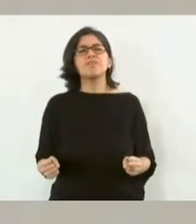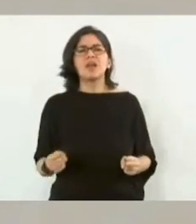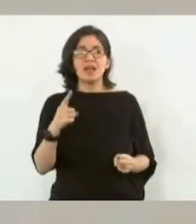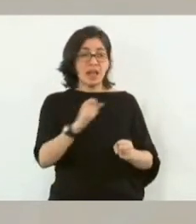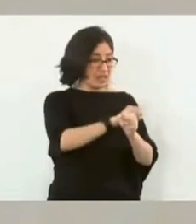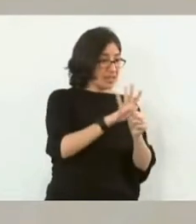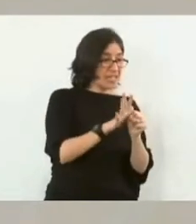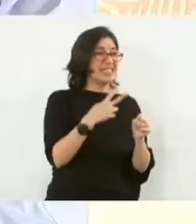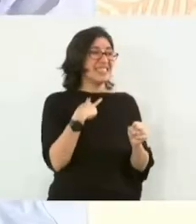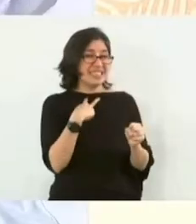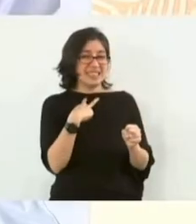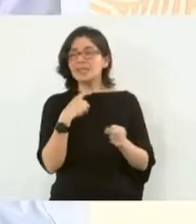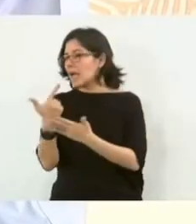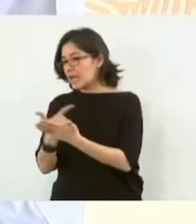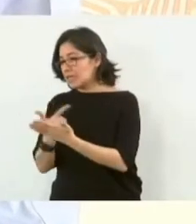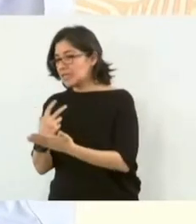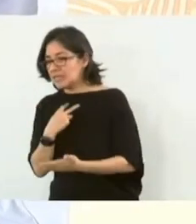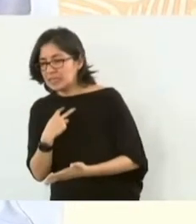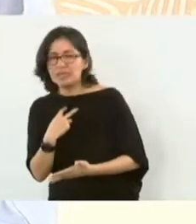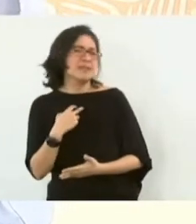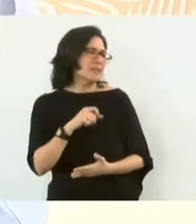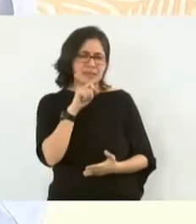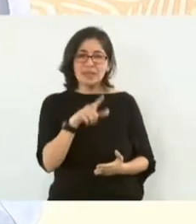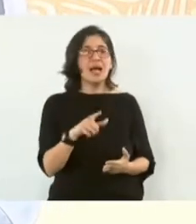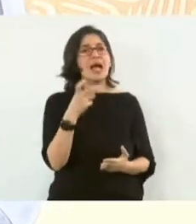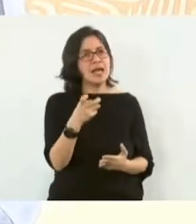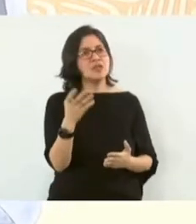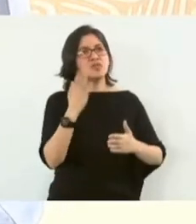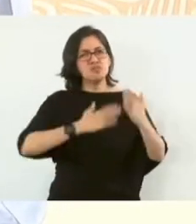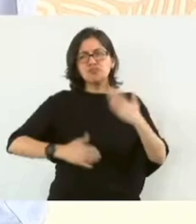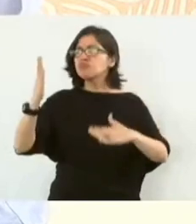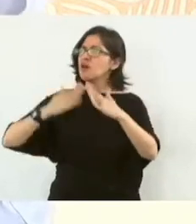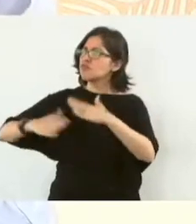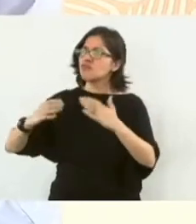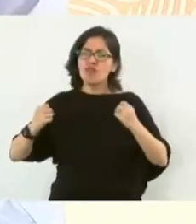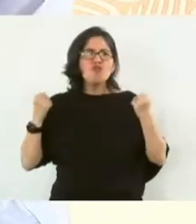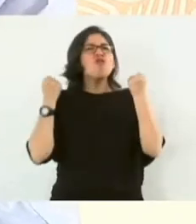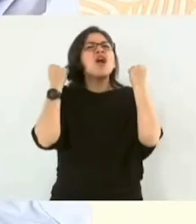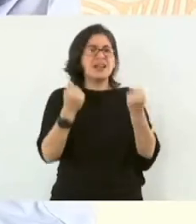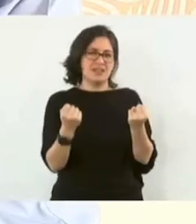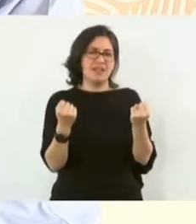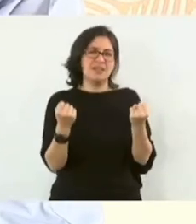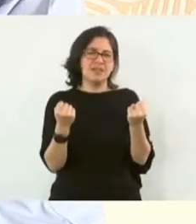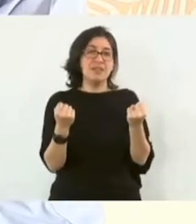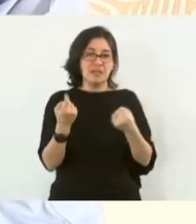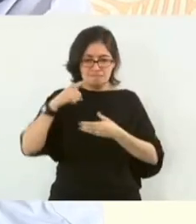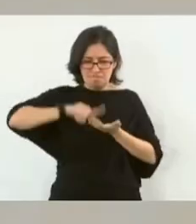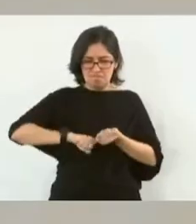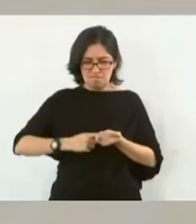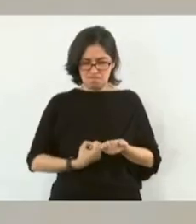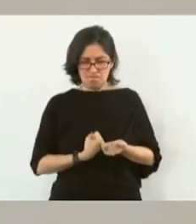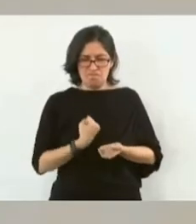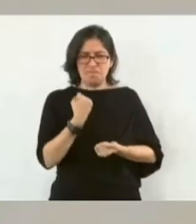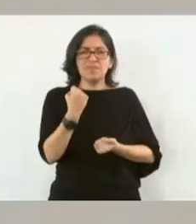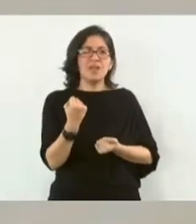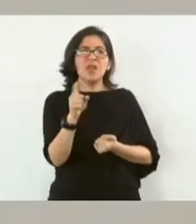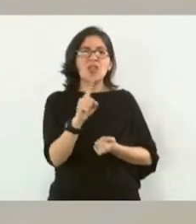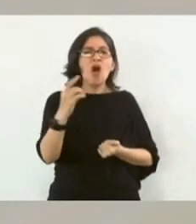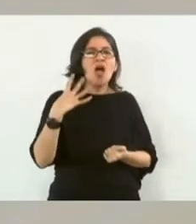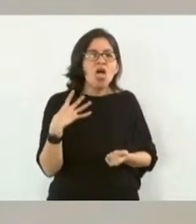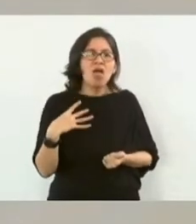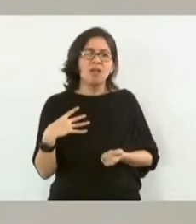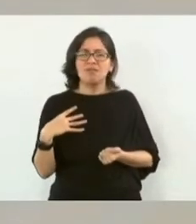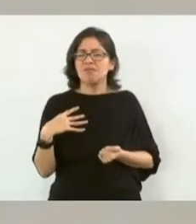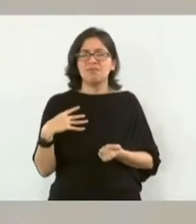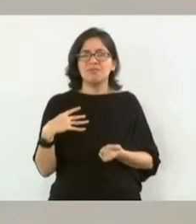sanitaria y la económica. Tenemos que sacar mucha fuerza de nuestro interior, no vencernos,